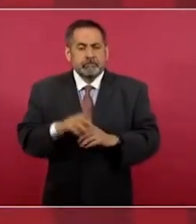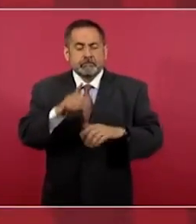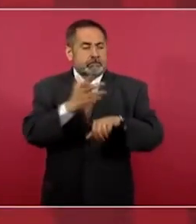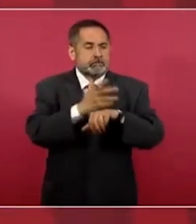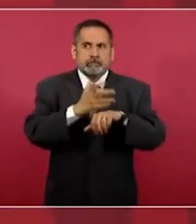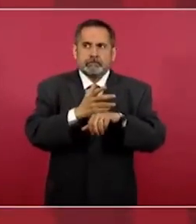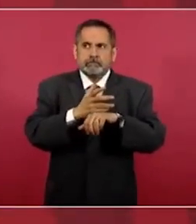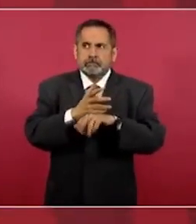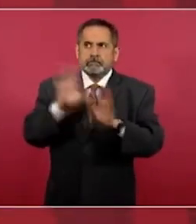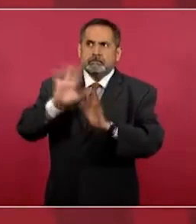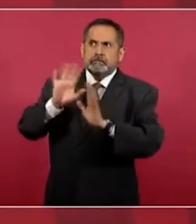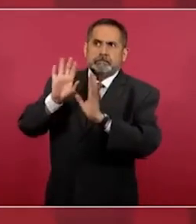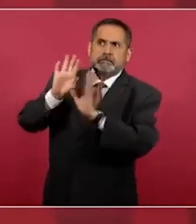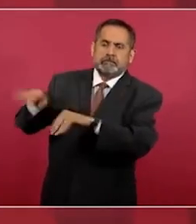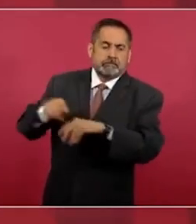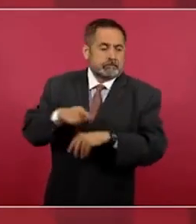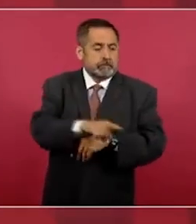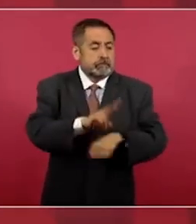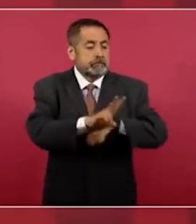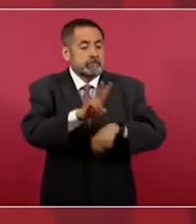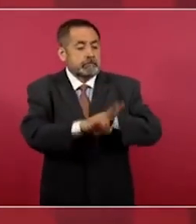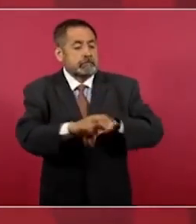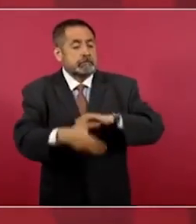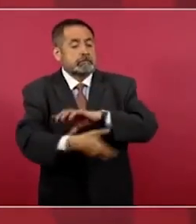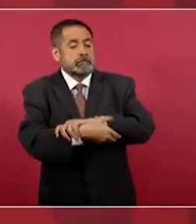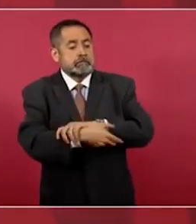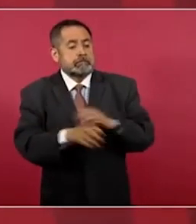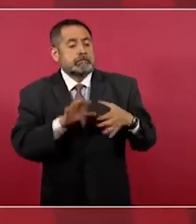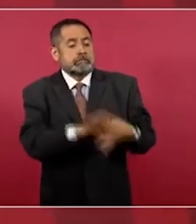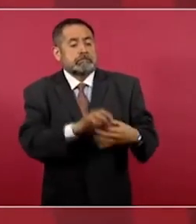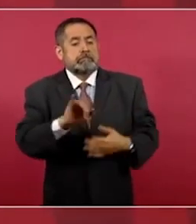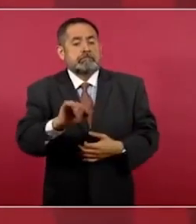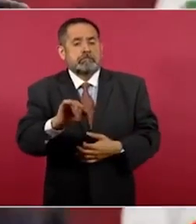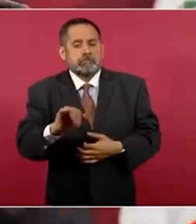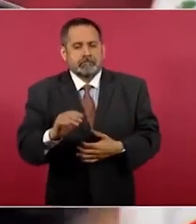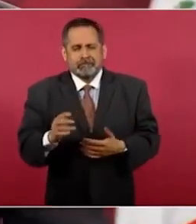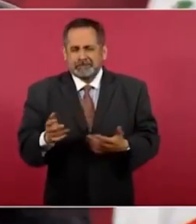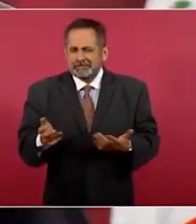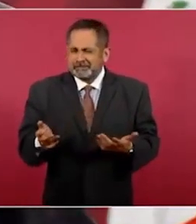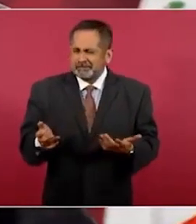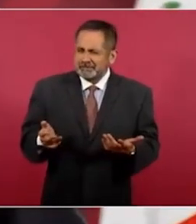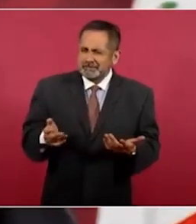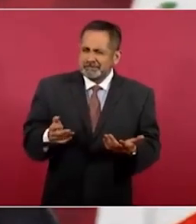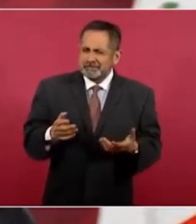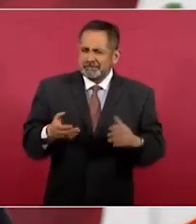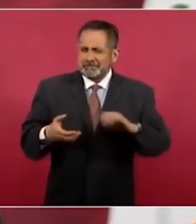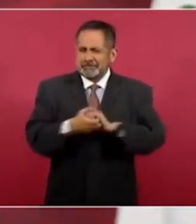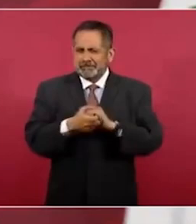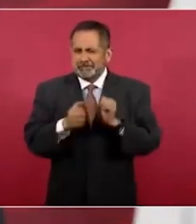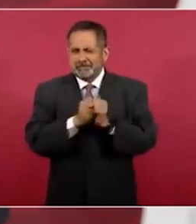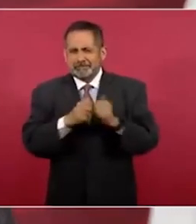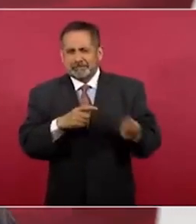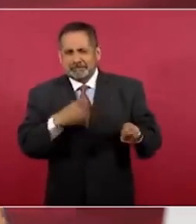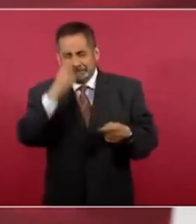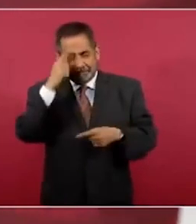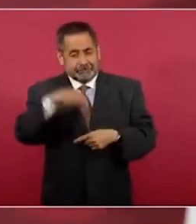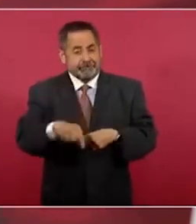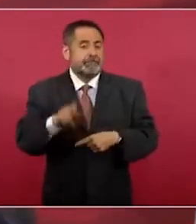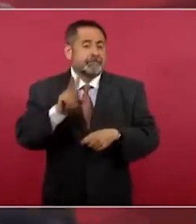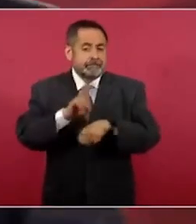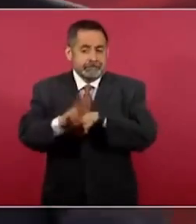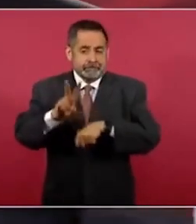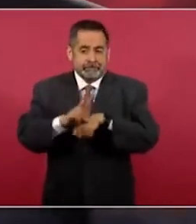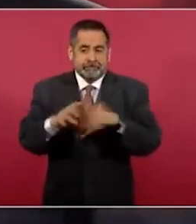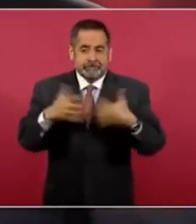para que una empresa petrolera,